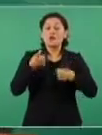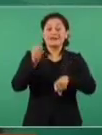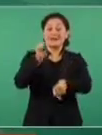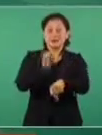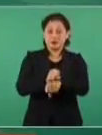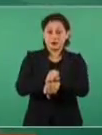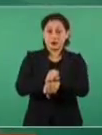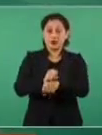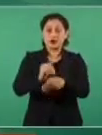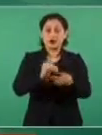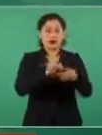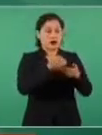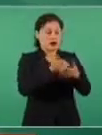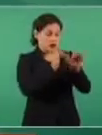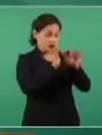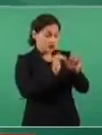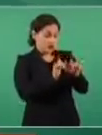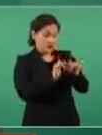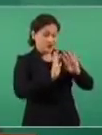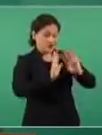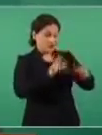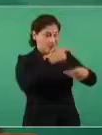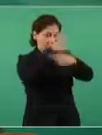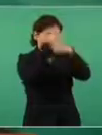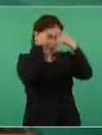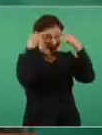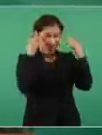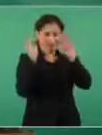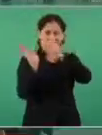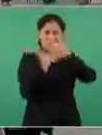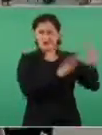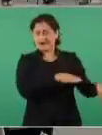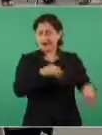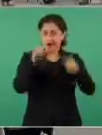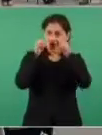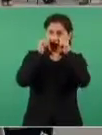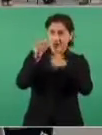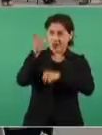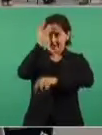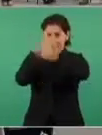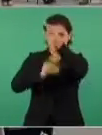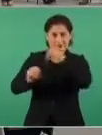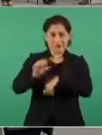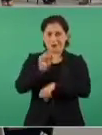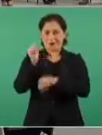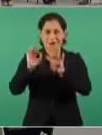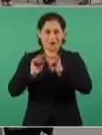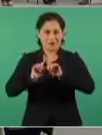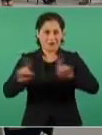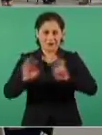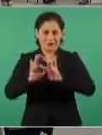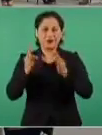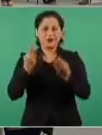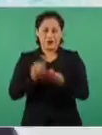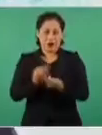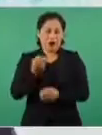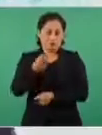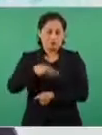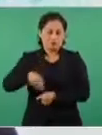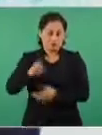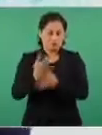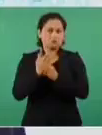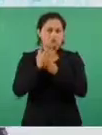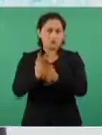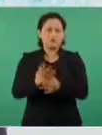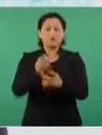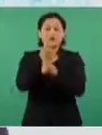computadora para aprender es de las cosas que les hace más feliz del regreso a clases. Los niños con